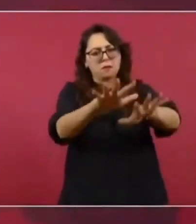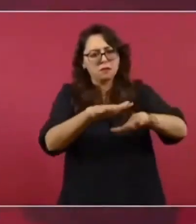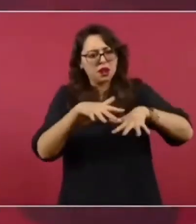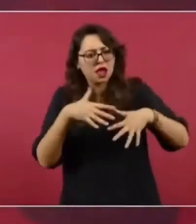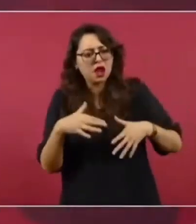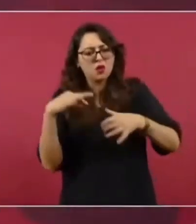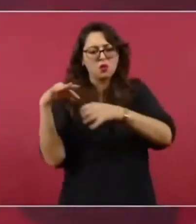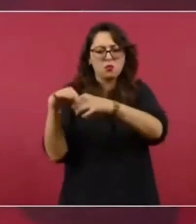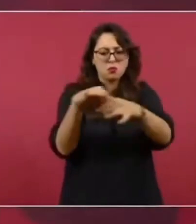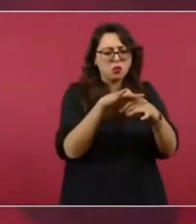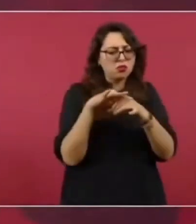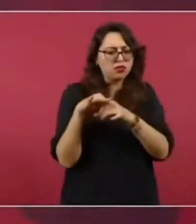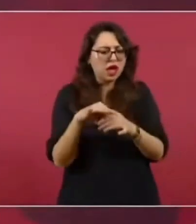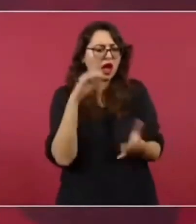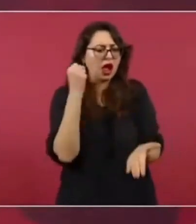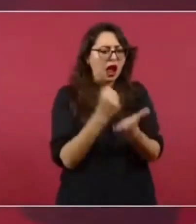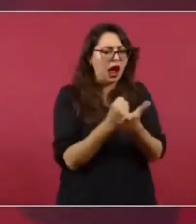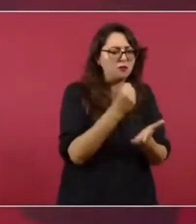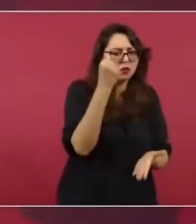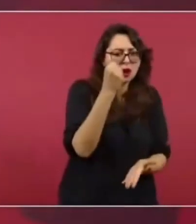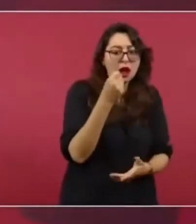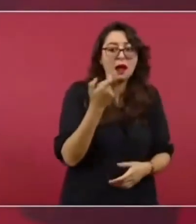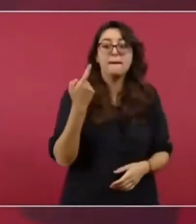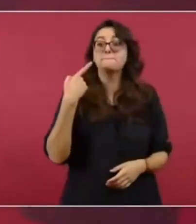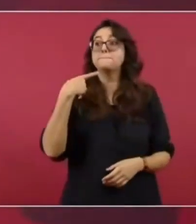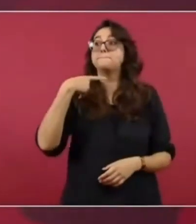la discusión se puede dar